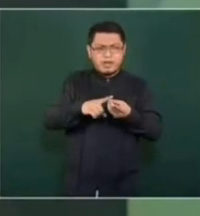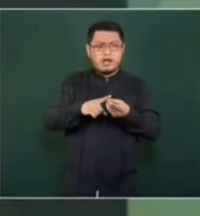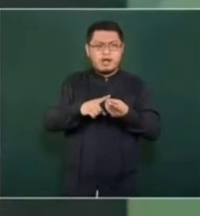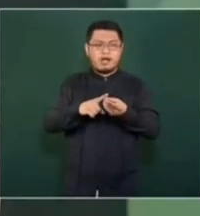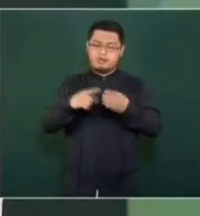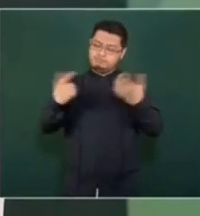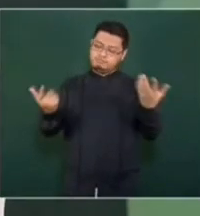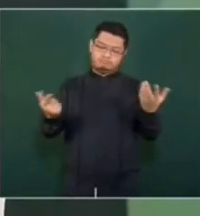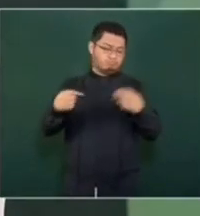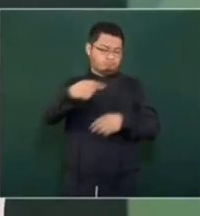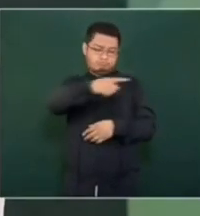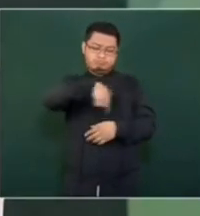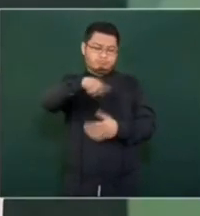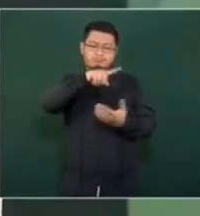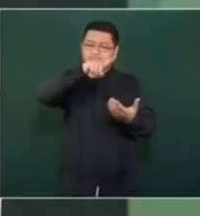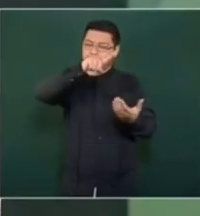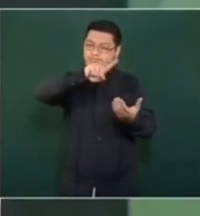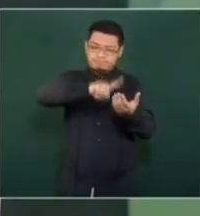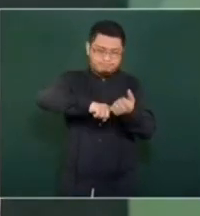mismos universitarios,